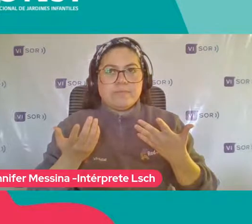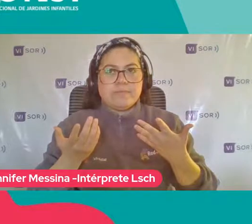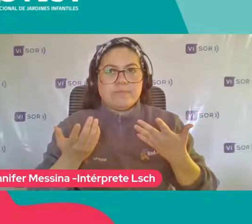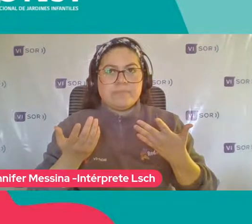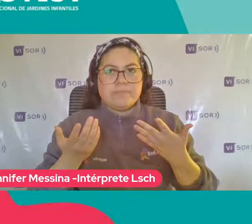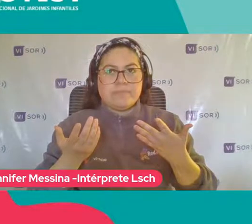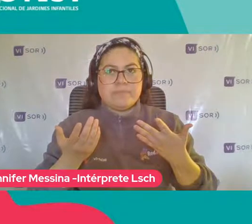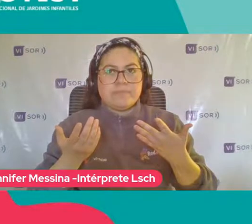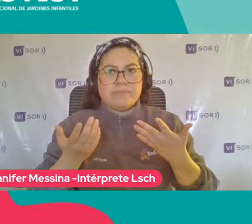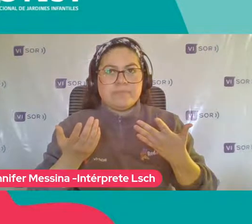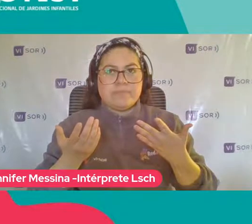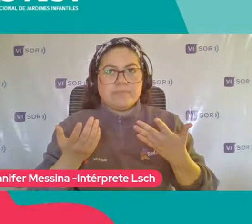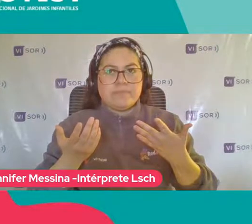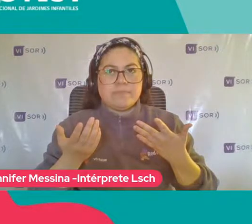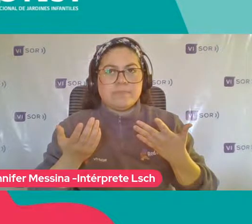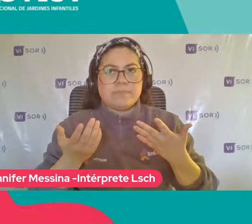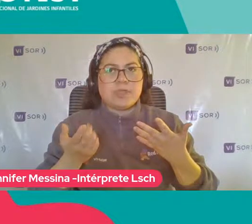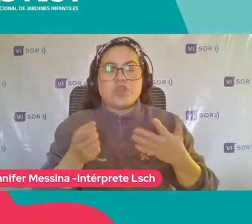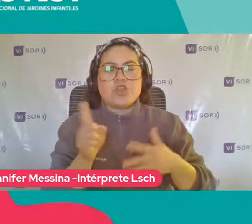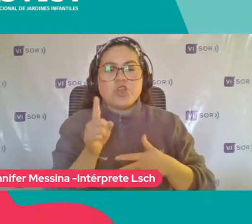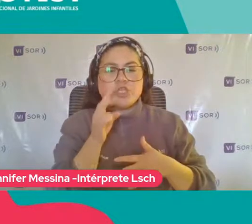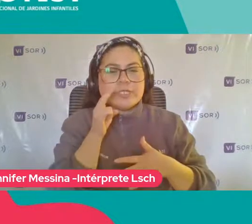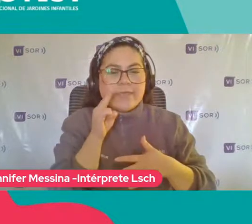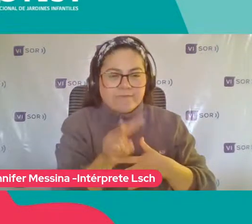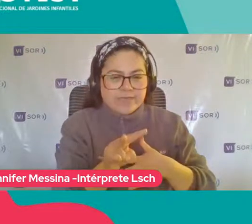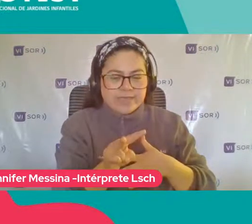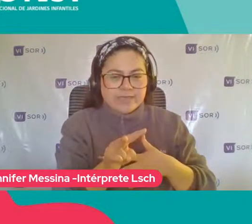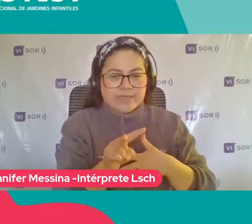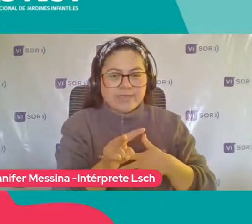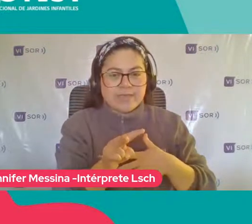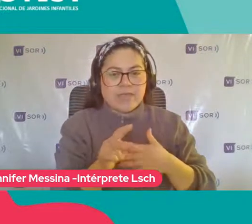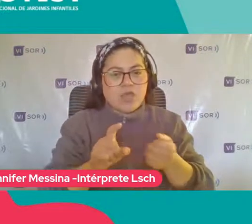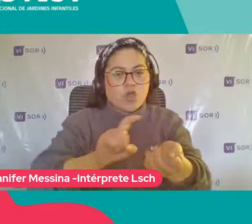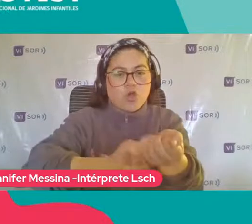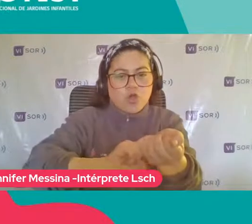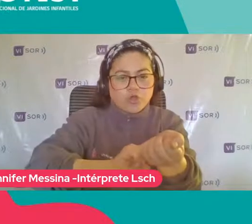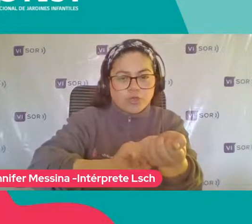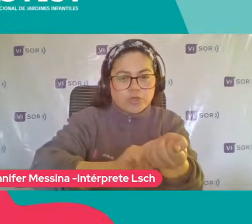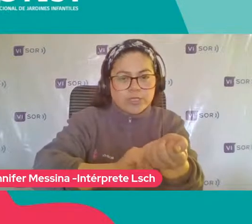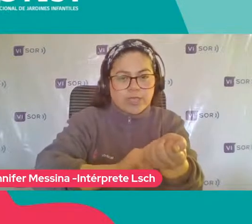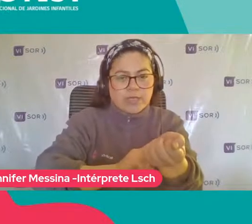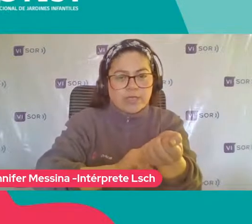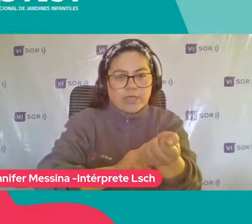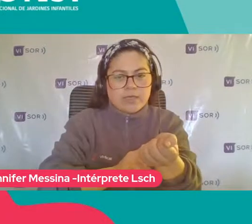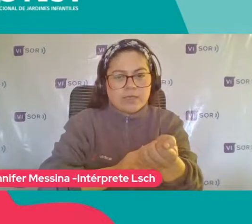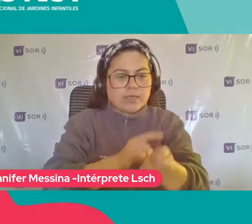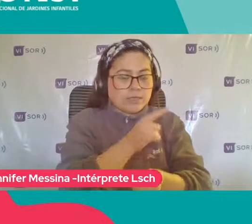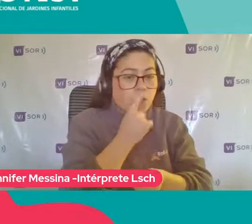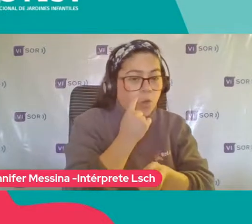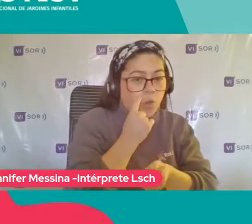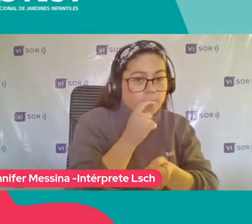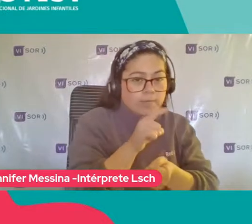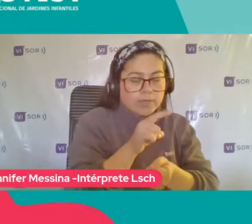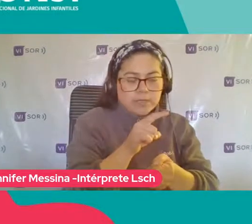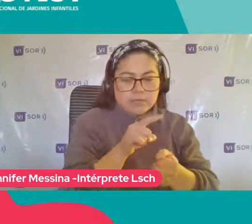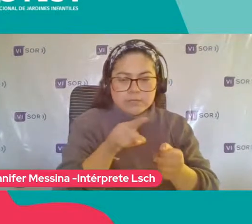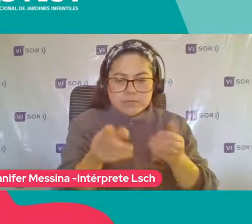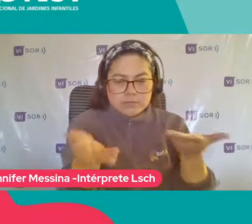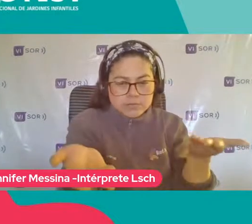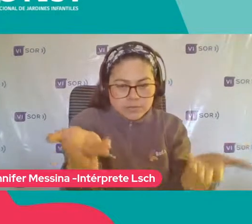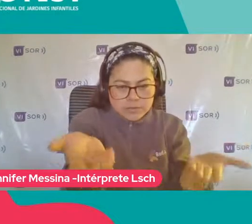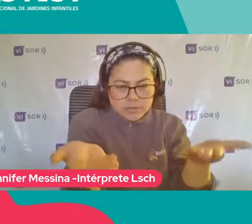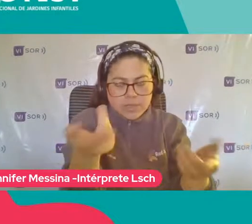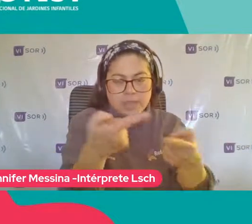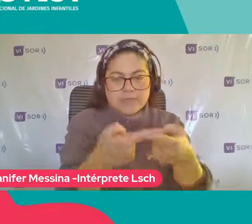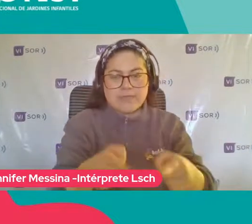Como que No se visibilizan Las conductas Que uno esperaría Al inicio Poder visibilizar Sobre todo Una edad temprana Entonces